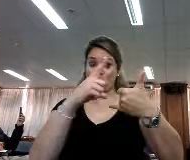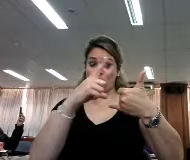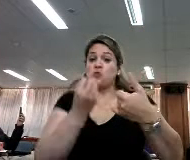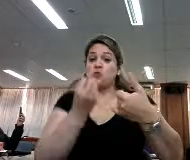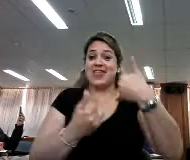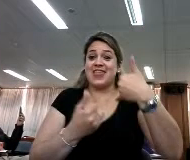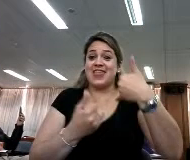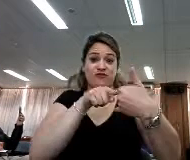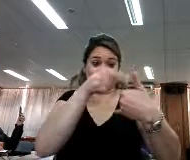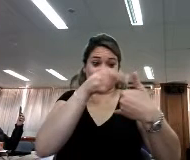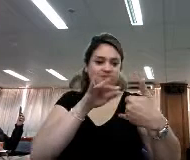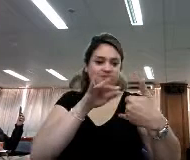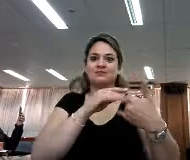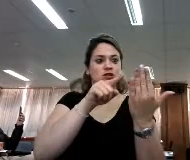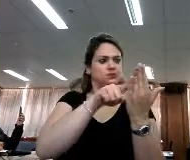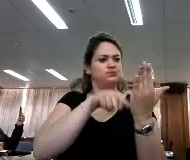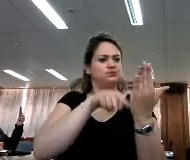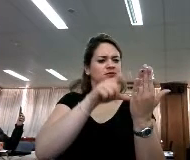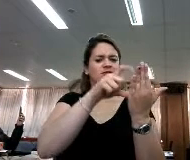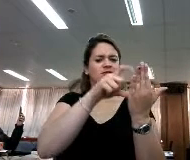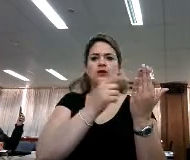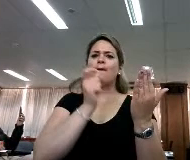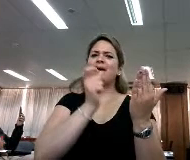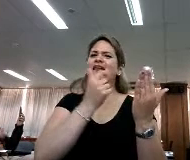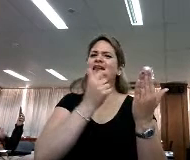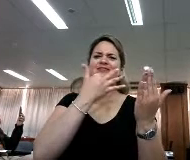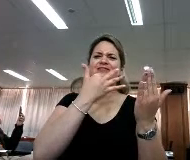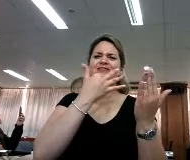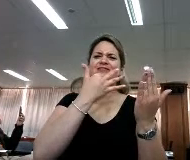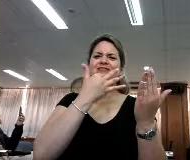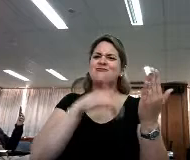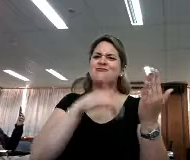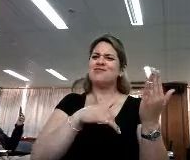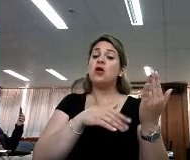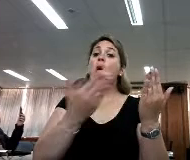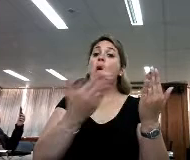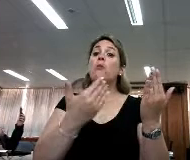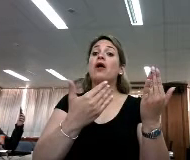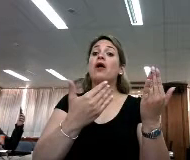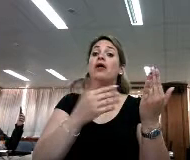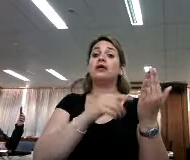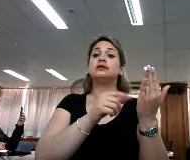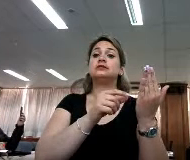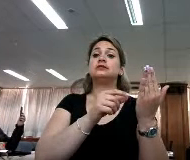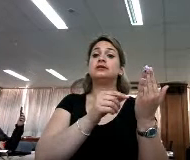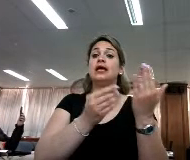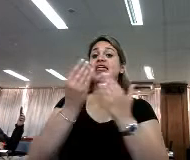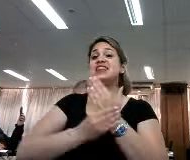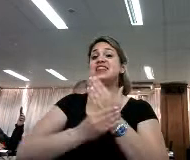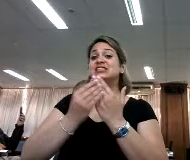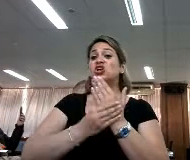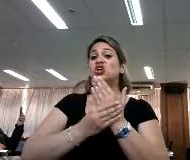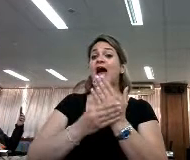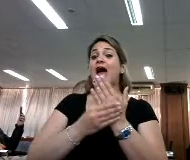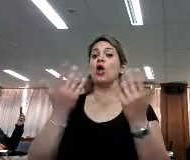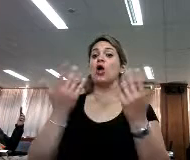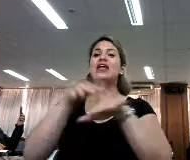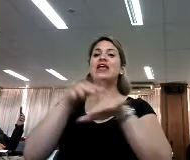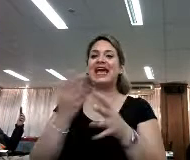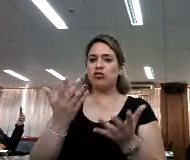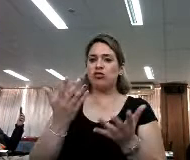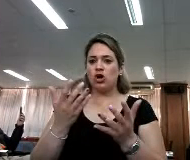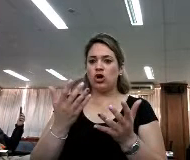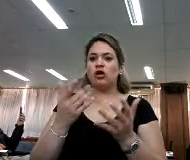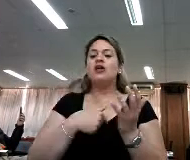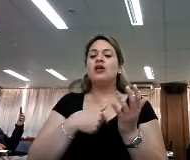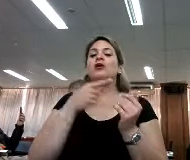Que los textos, cuando no entiendes una palabra, la puedes sacar a un diccionario integrado. Que